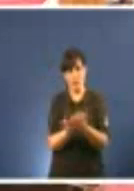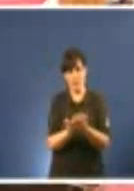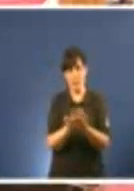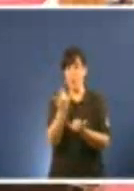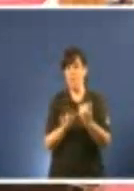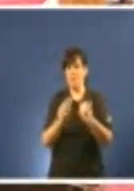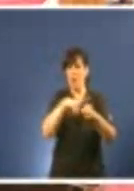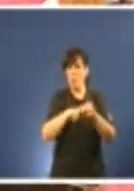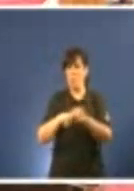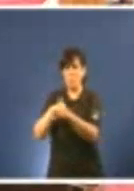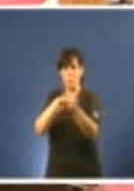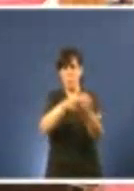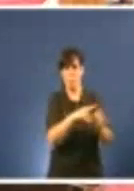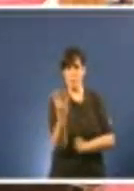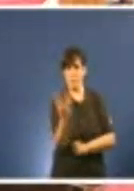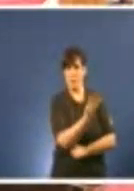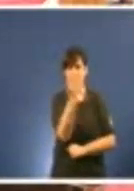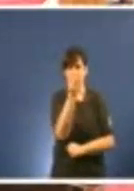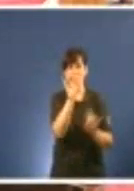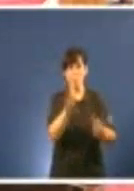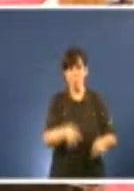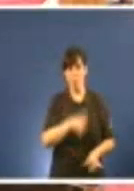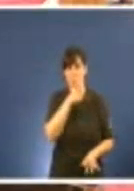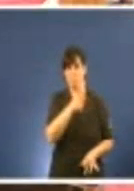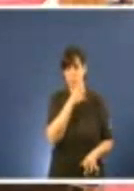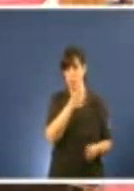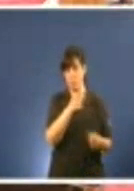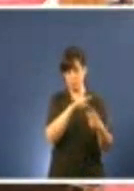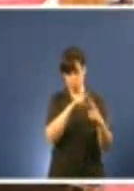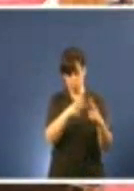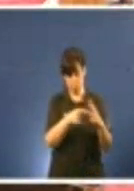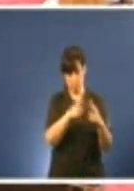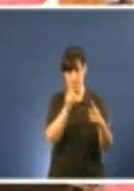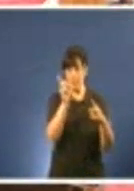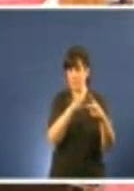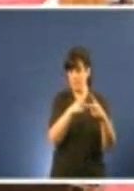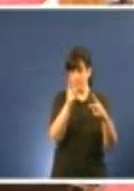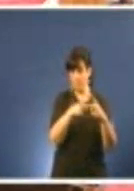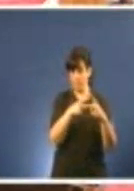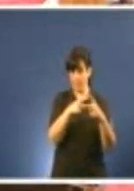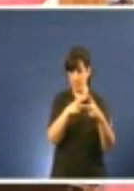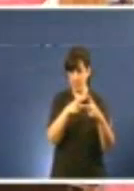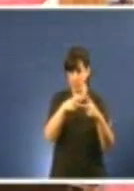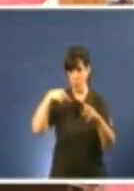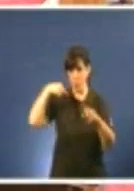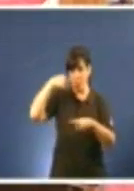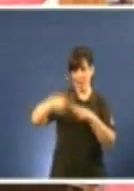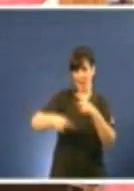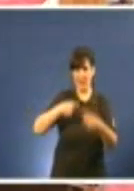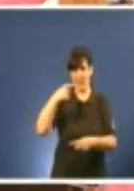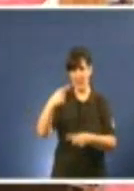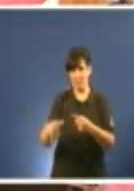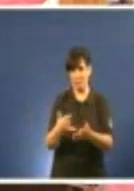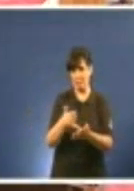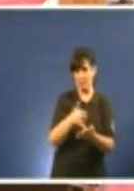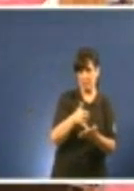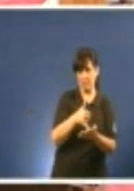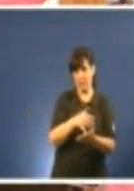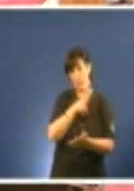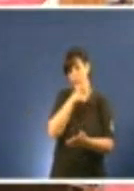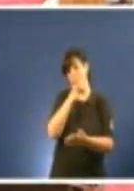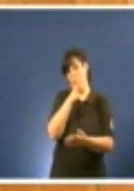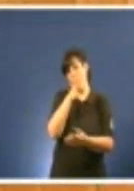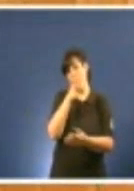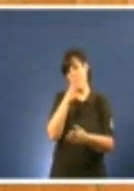explica pola confluencia de dous fenómenos. chegan xeneracións menguadas xa por unha baixa natalidade da xeneración